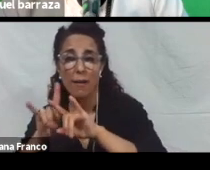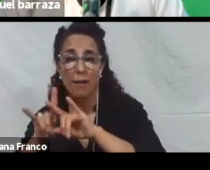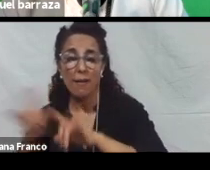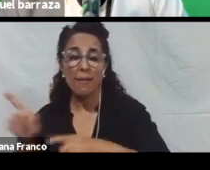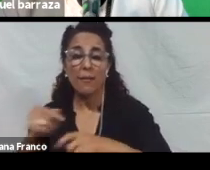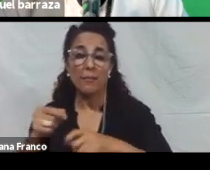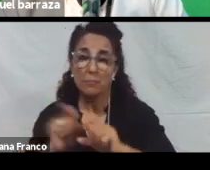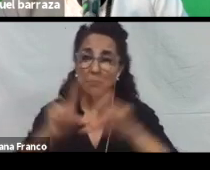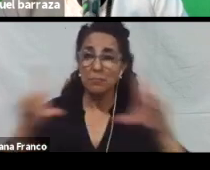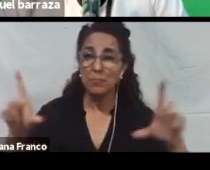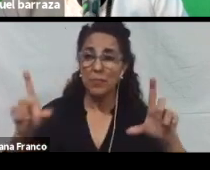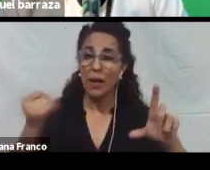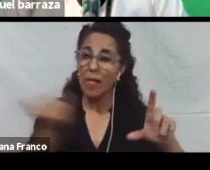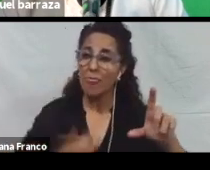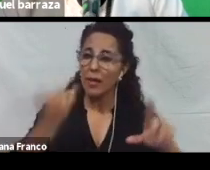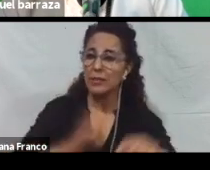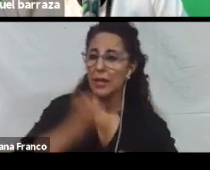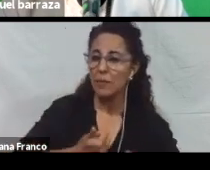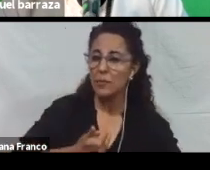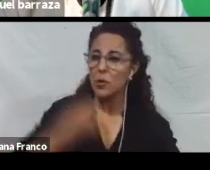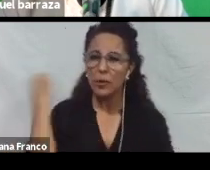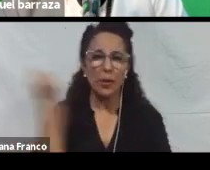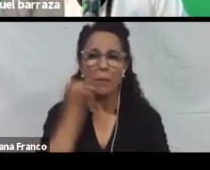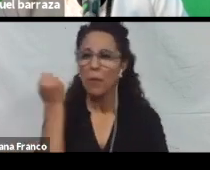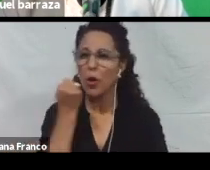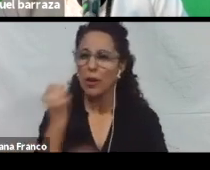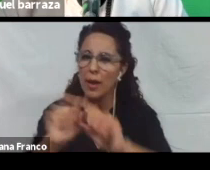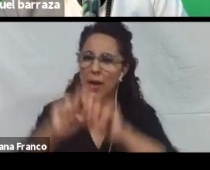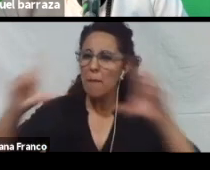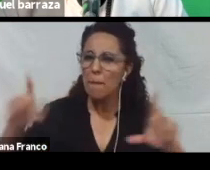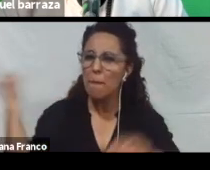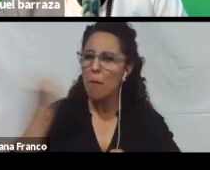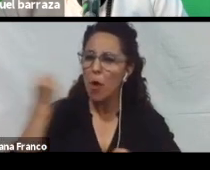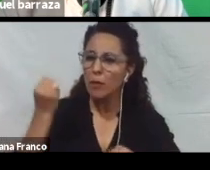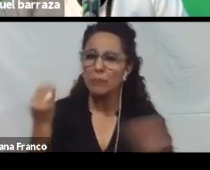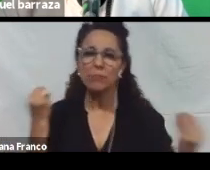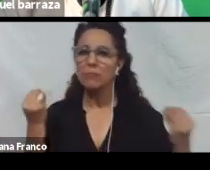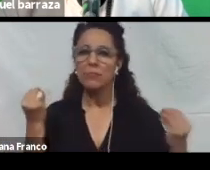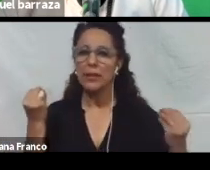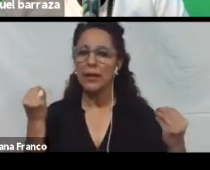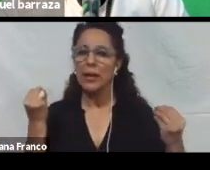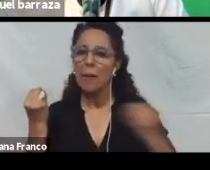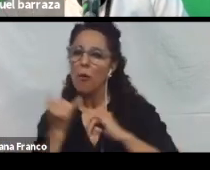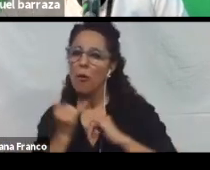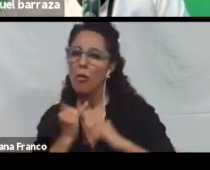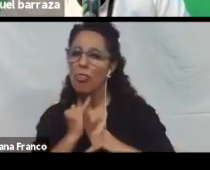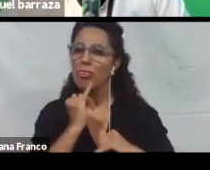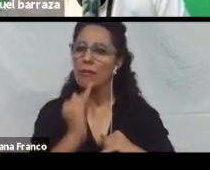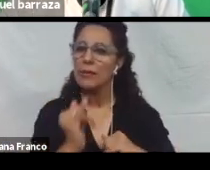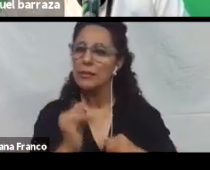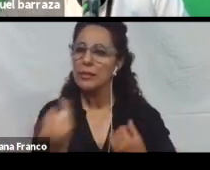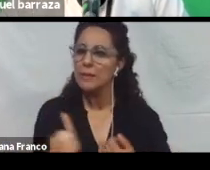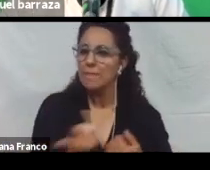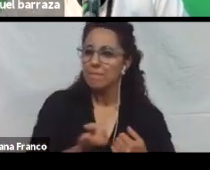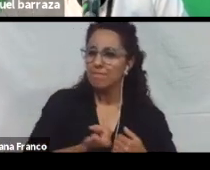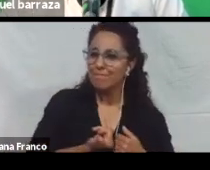esa descripción que sea relevante. Que es lo importante de esa imagen. ¿Qué queremos transmitir con esa imagen? Esa información tiene que estar en